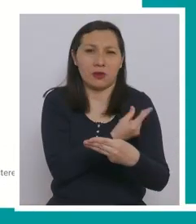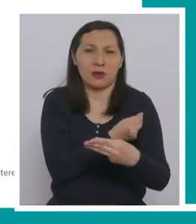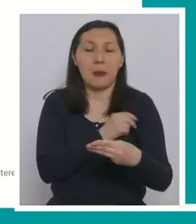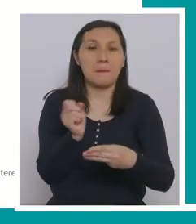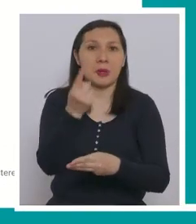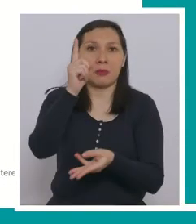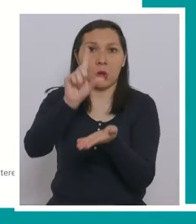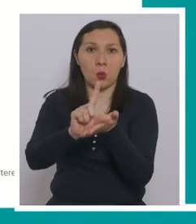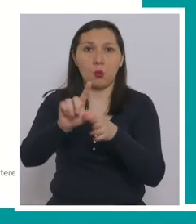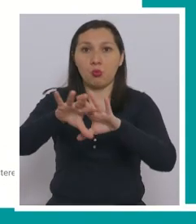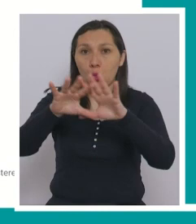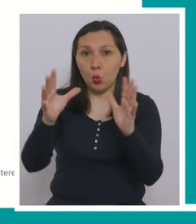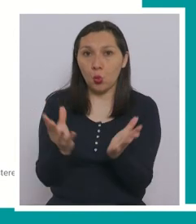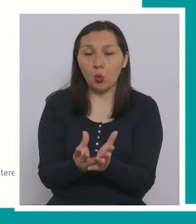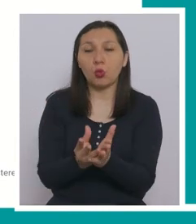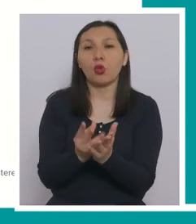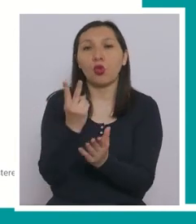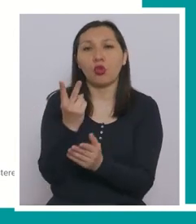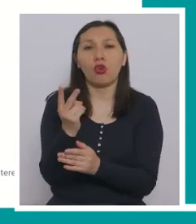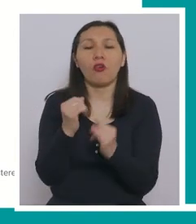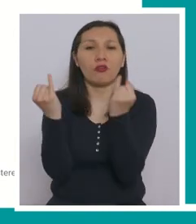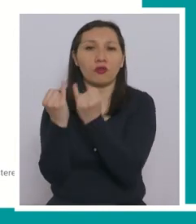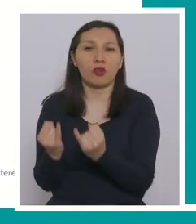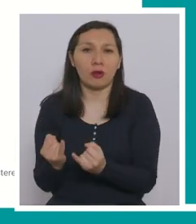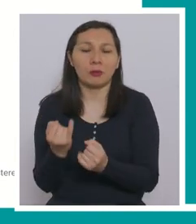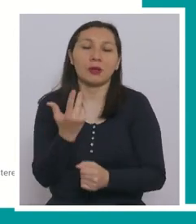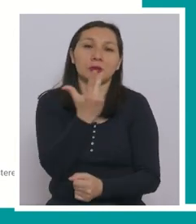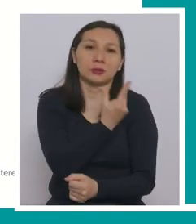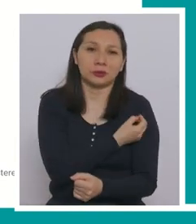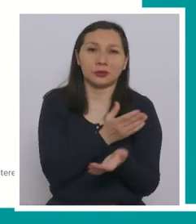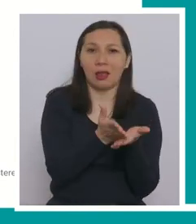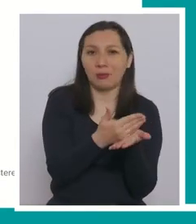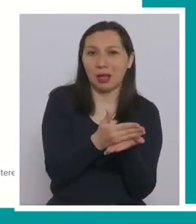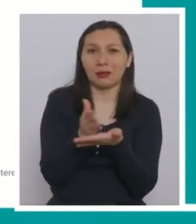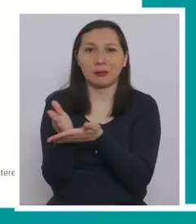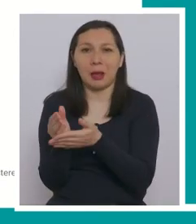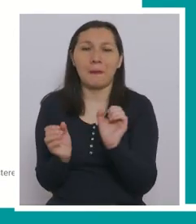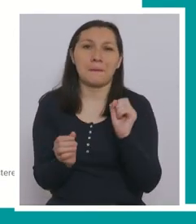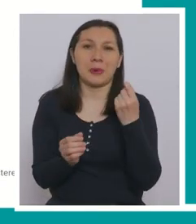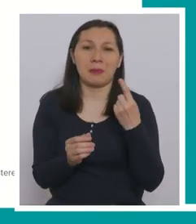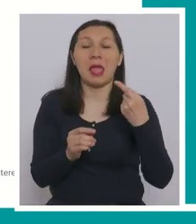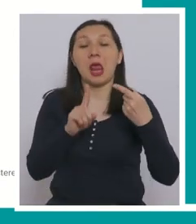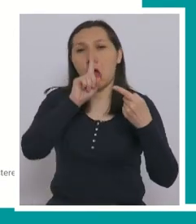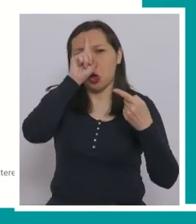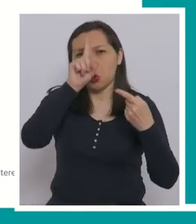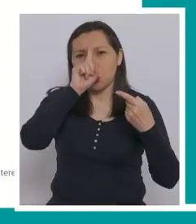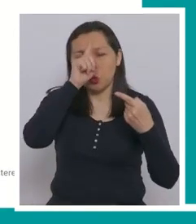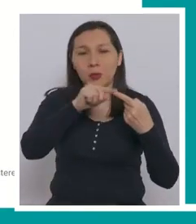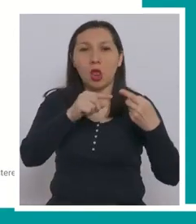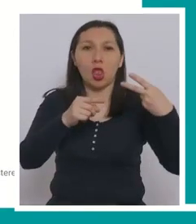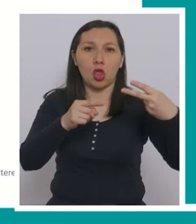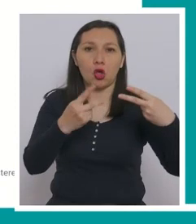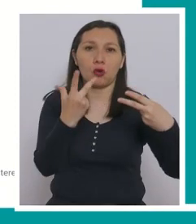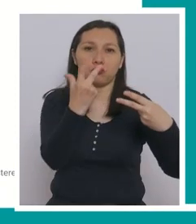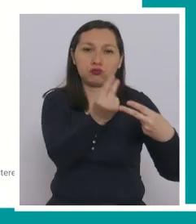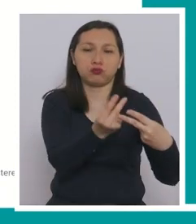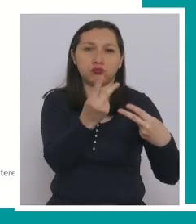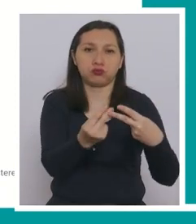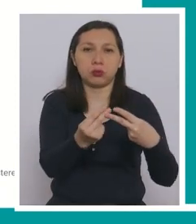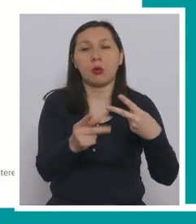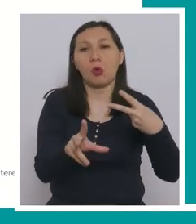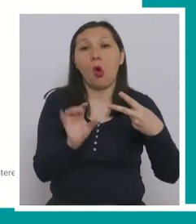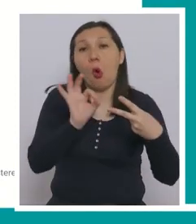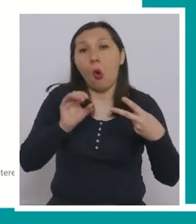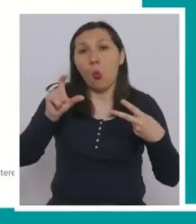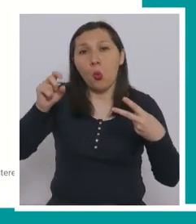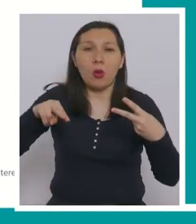sumando estas dos tipos de estrategias, dosis habituales, que son dos en Chile o una cuando